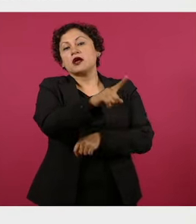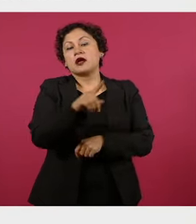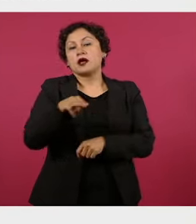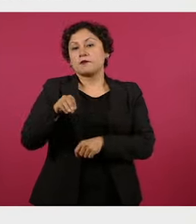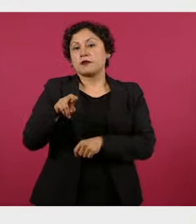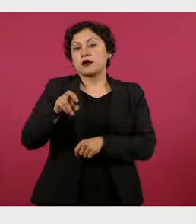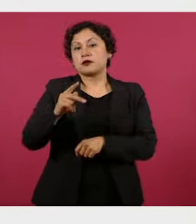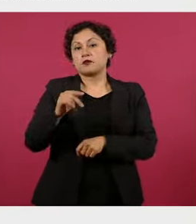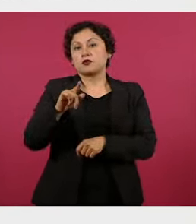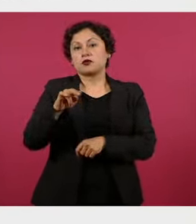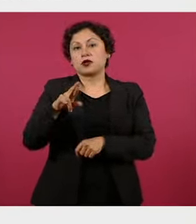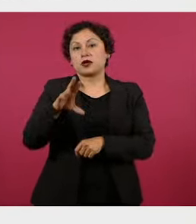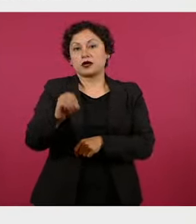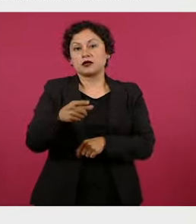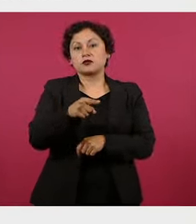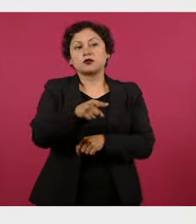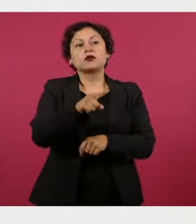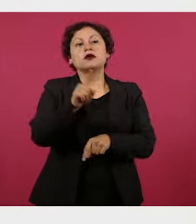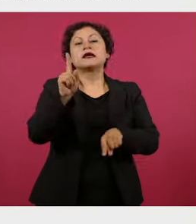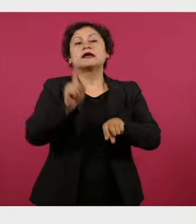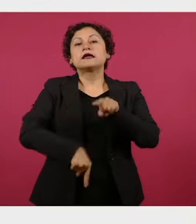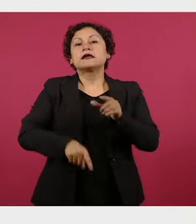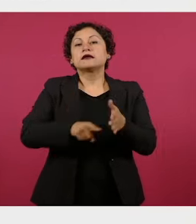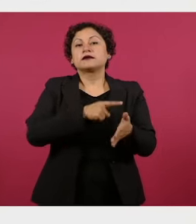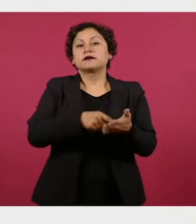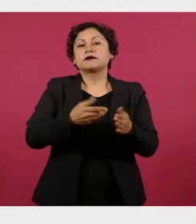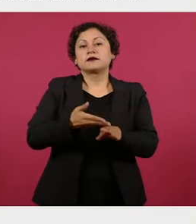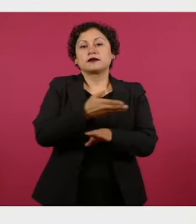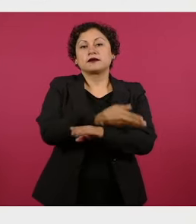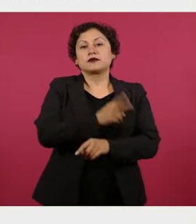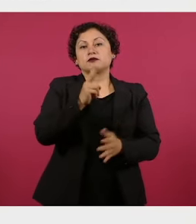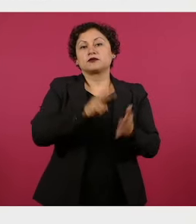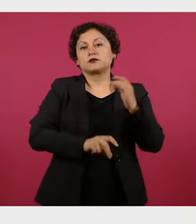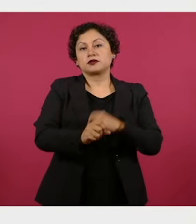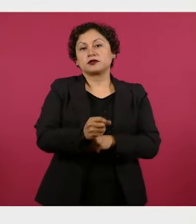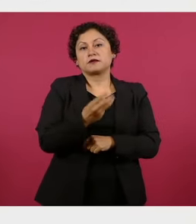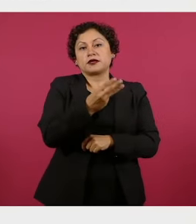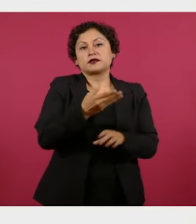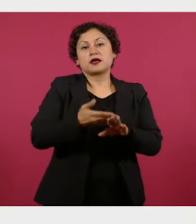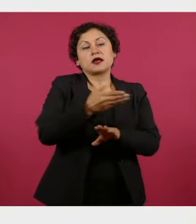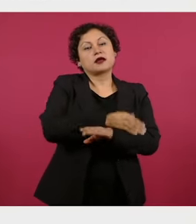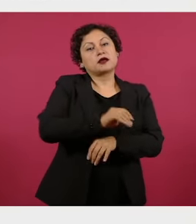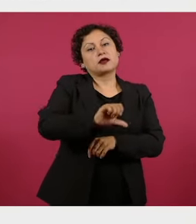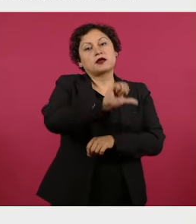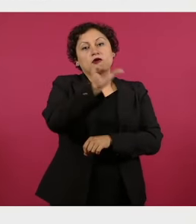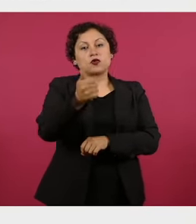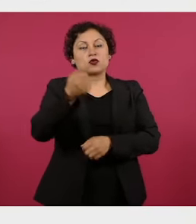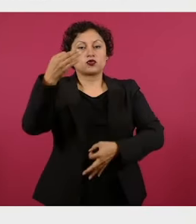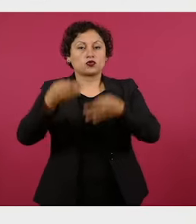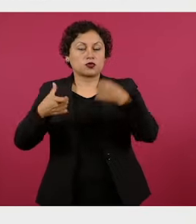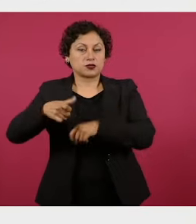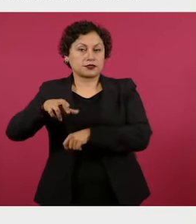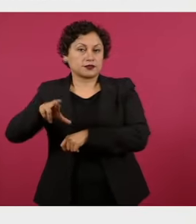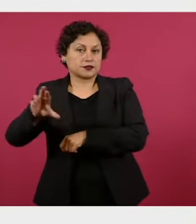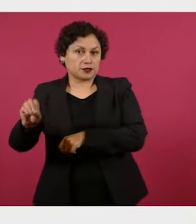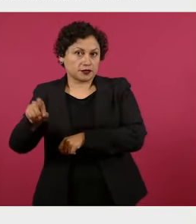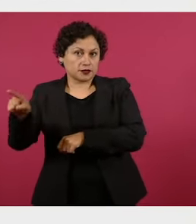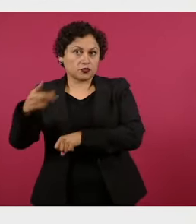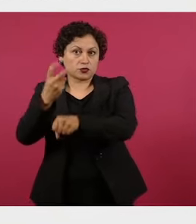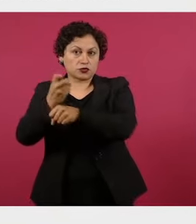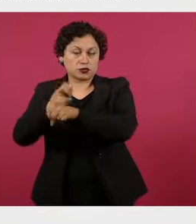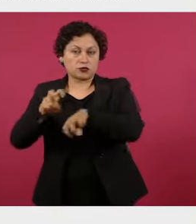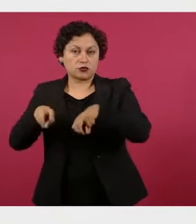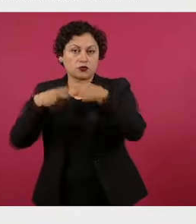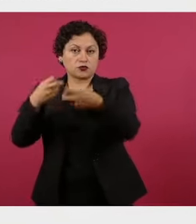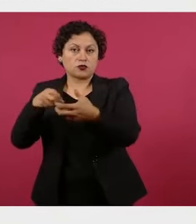resolución del 9 de agosto del 2023 dictada por el juez segundo del Distrito del Estado de Quintana Roo, en la que